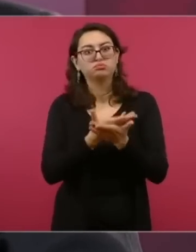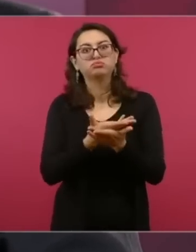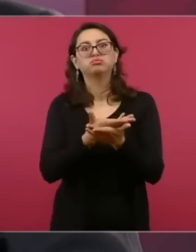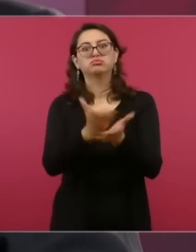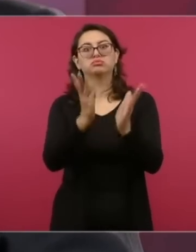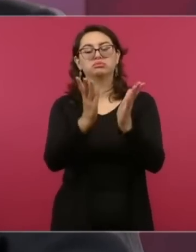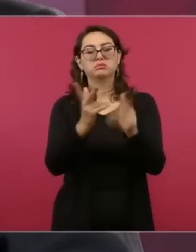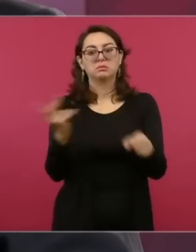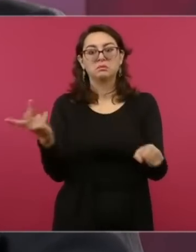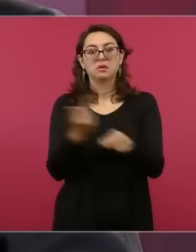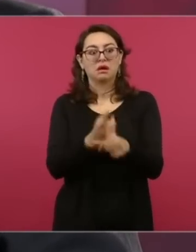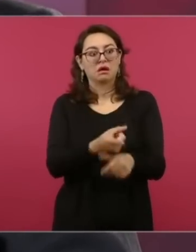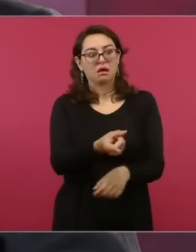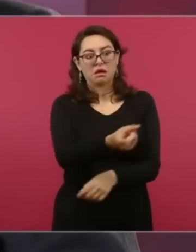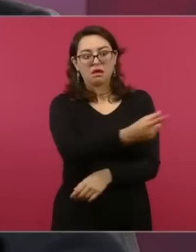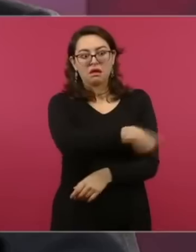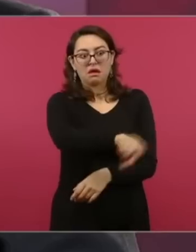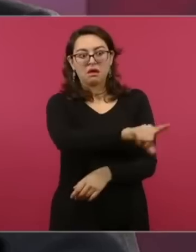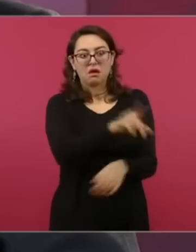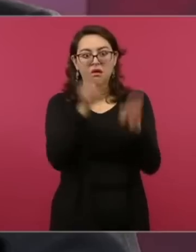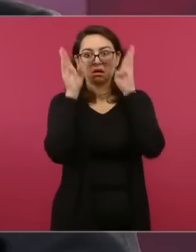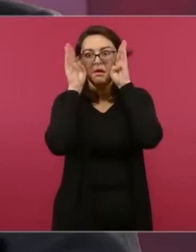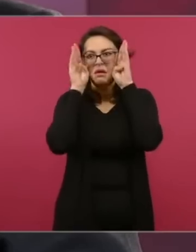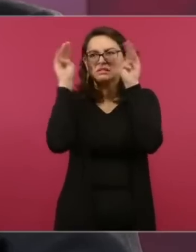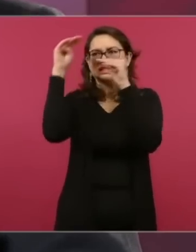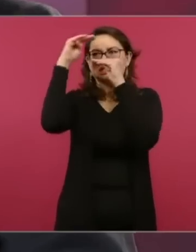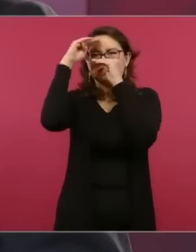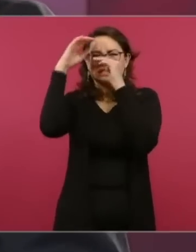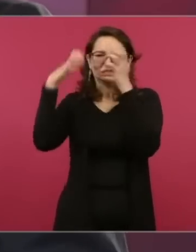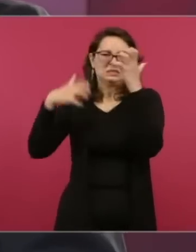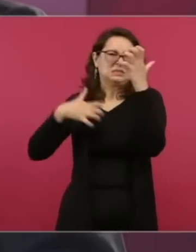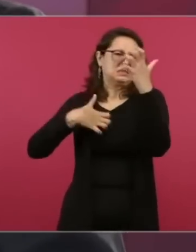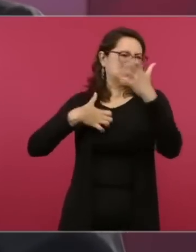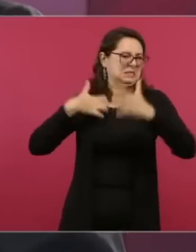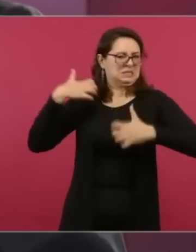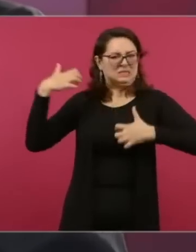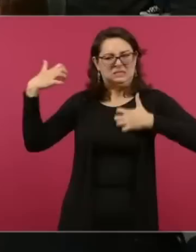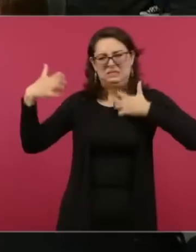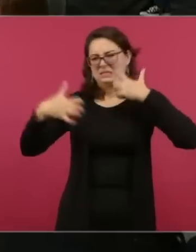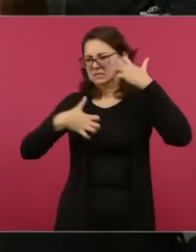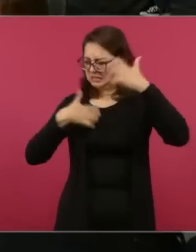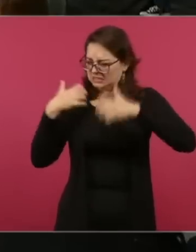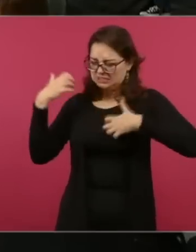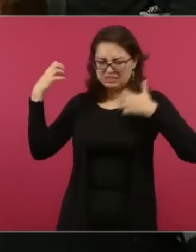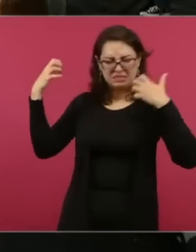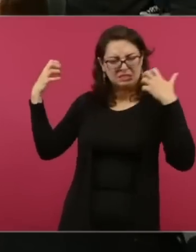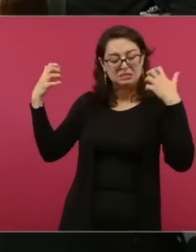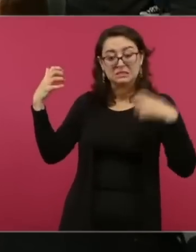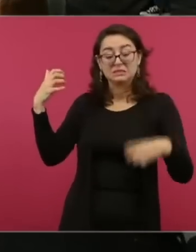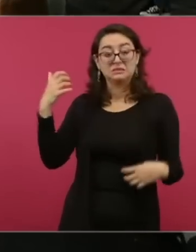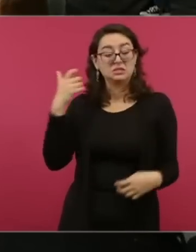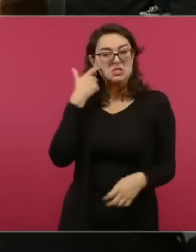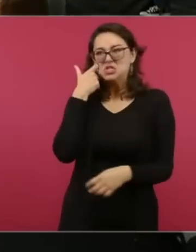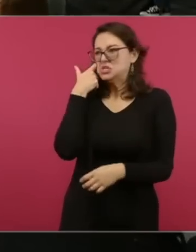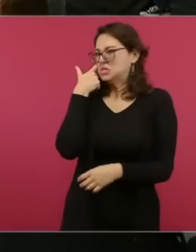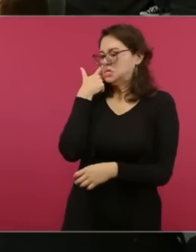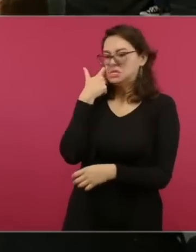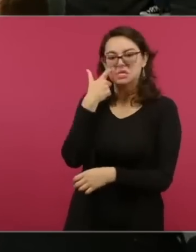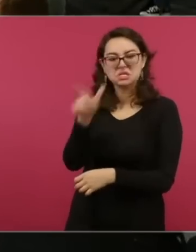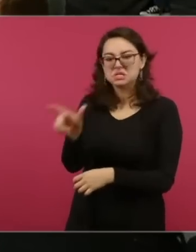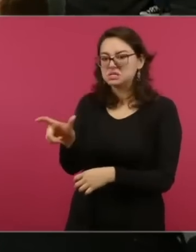porque no querían los textos gratuitos,